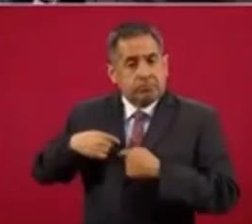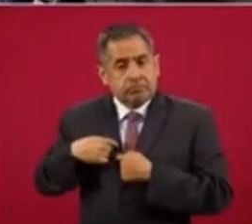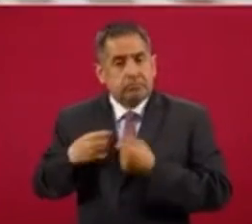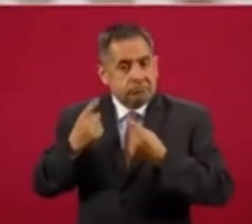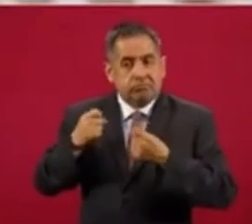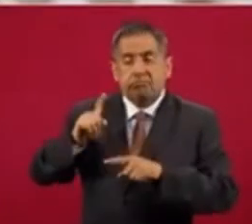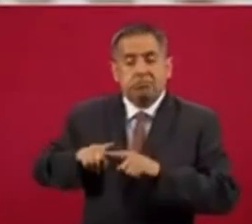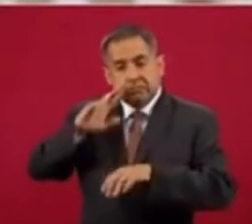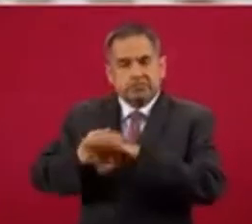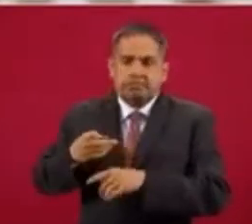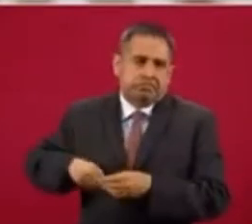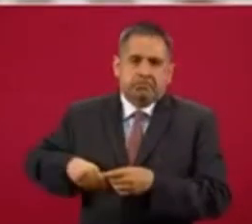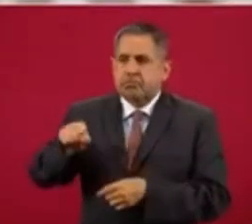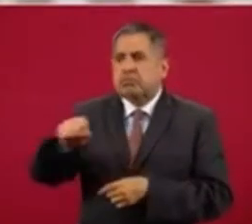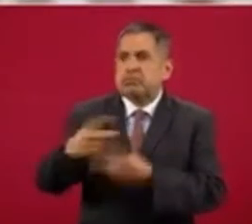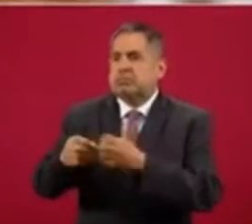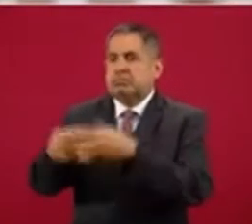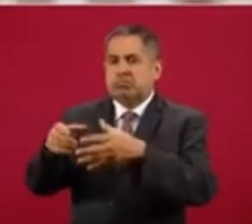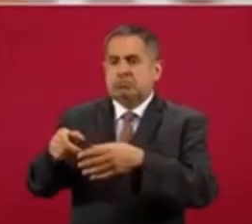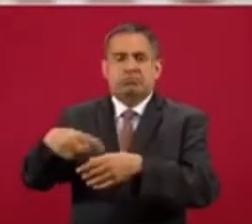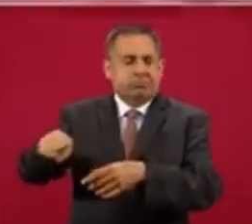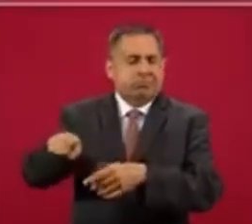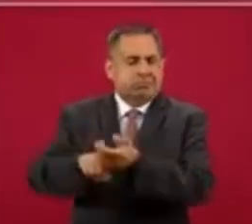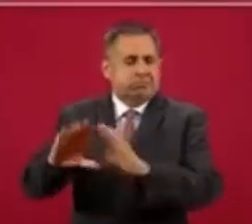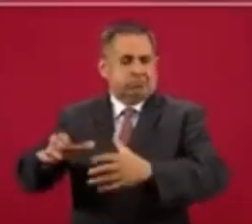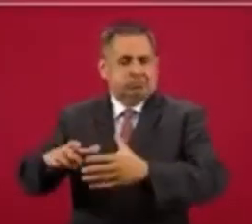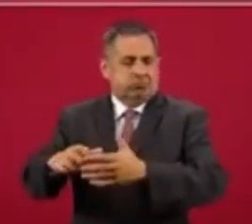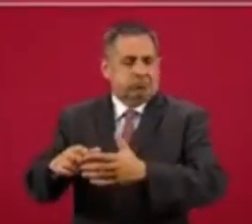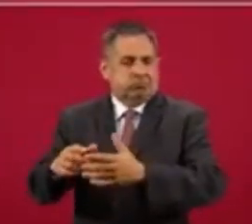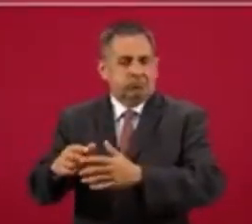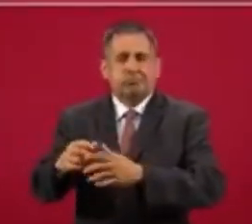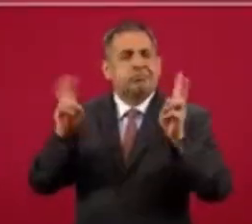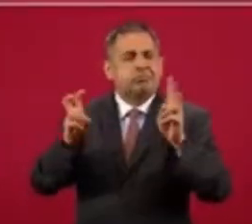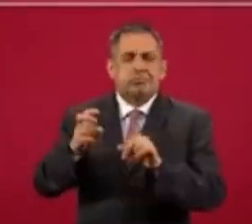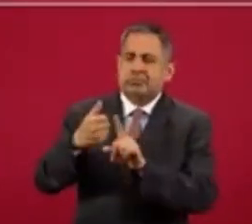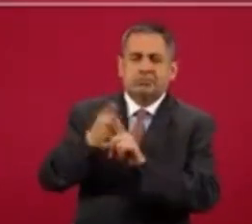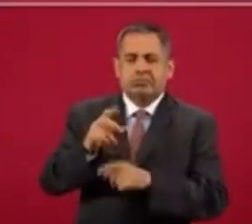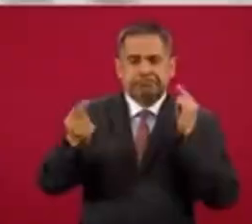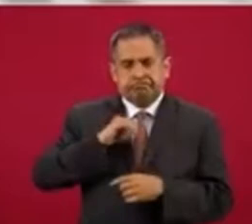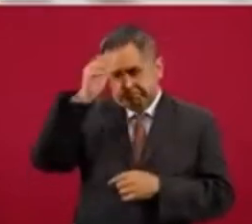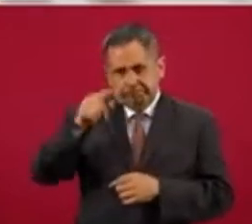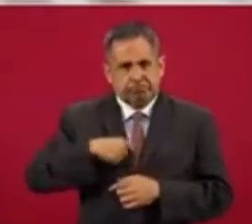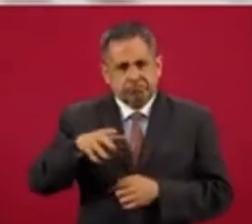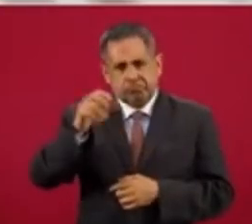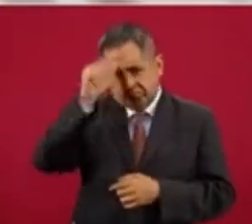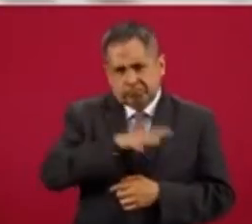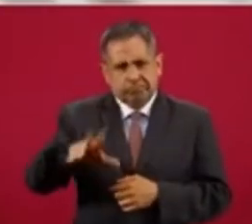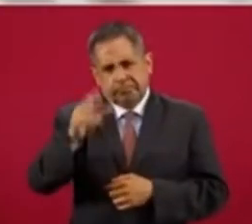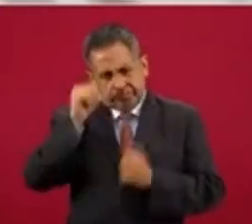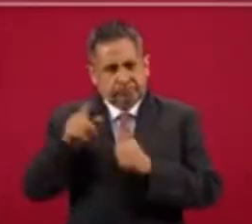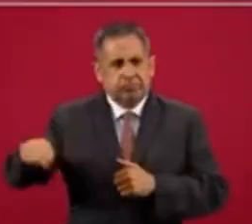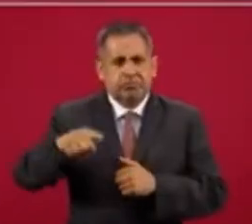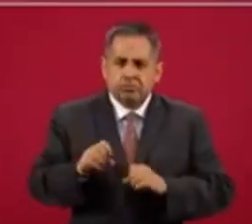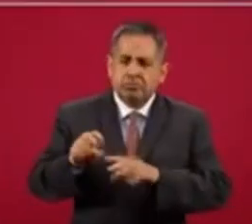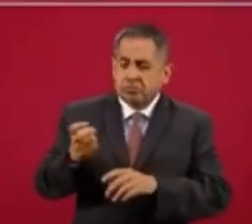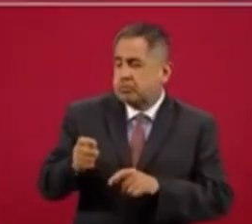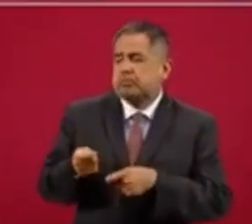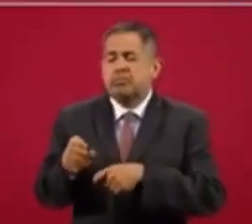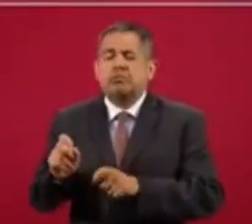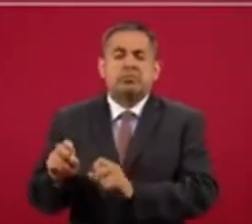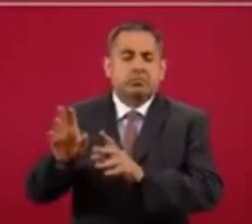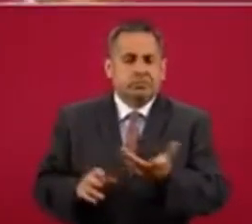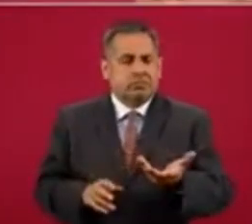en algunos casos, promovieron estas autodefensas o estos grupos. Yo rechacé el que se permitiera eso.